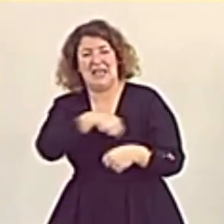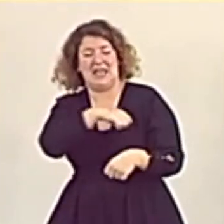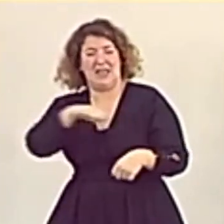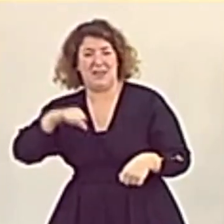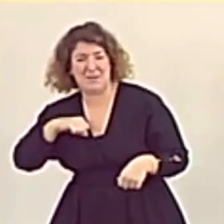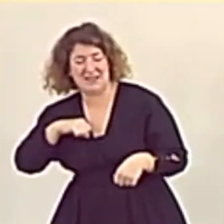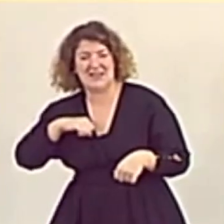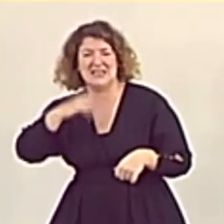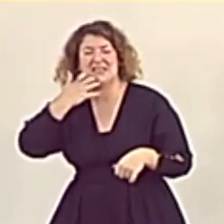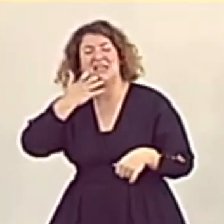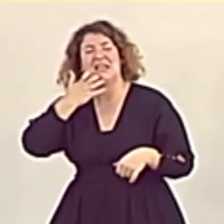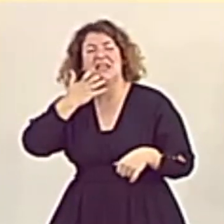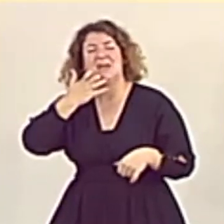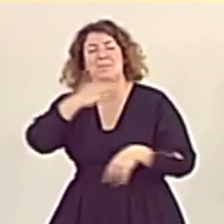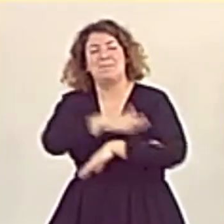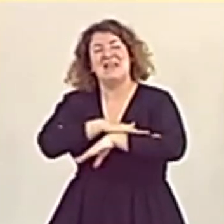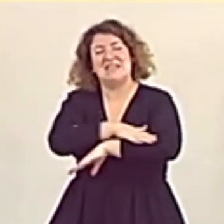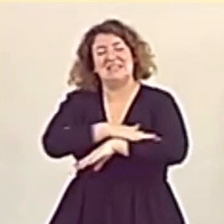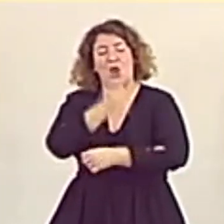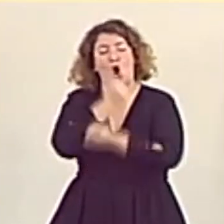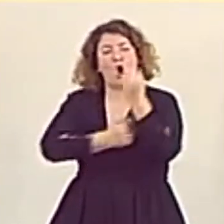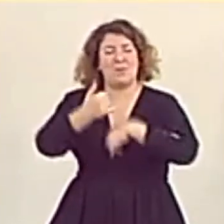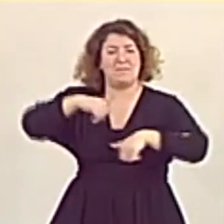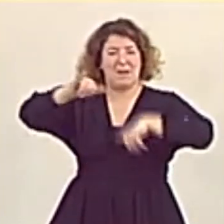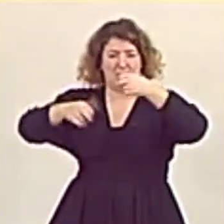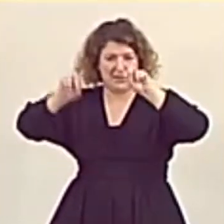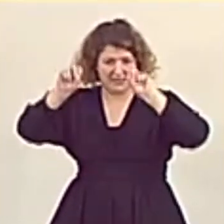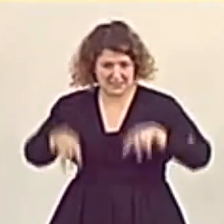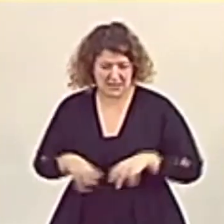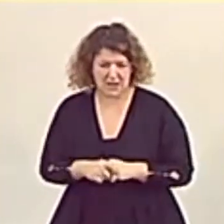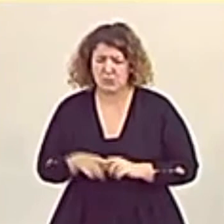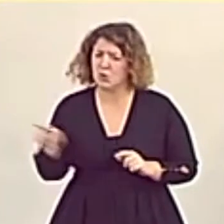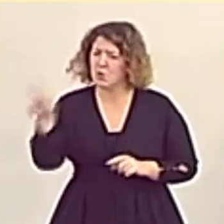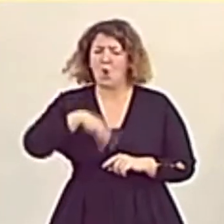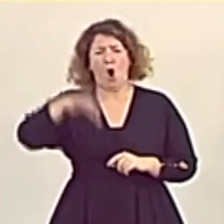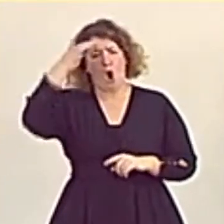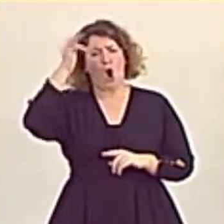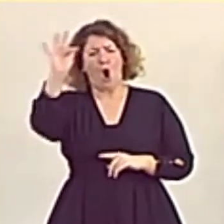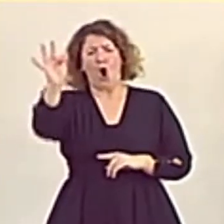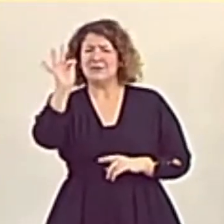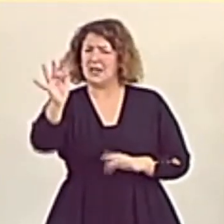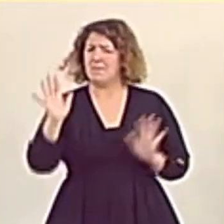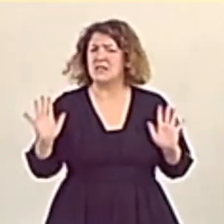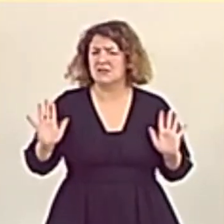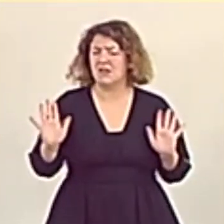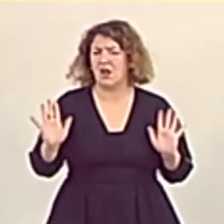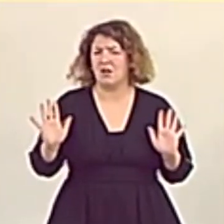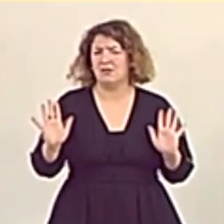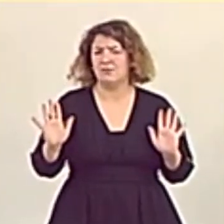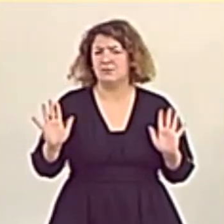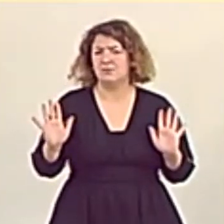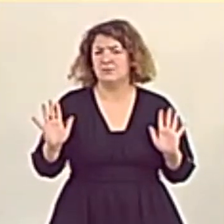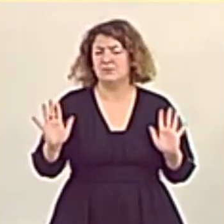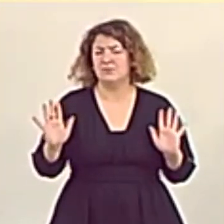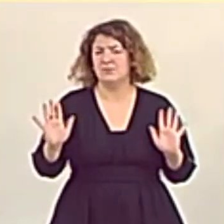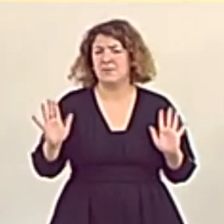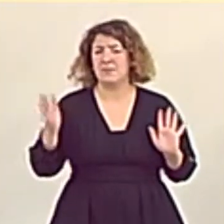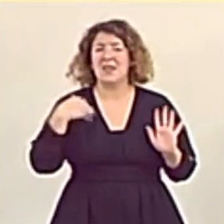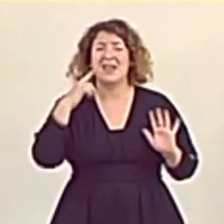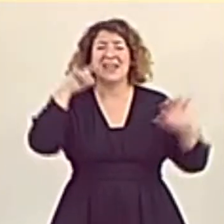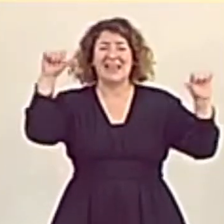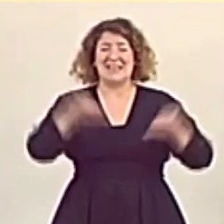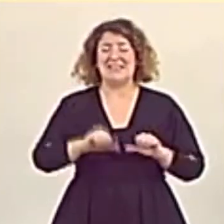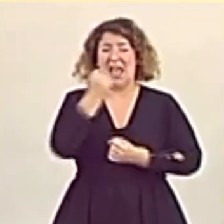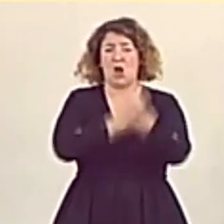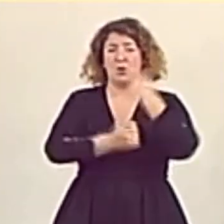ministerio. Es curioso lo optimistas que son ustedes con respecto a los datos de la crisis